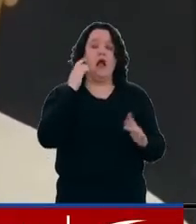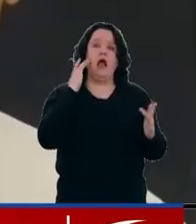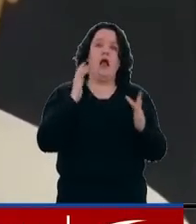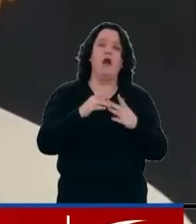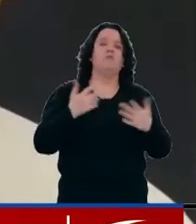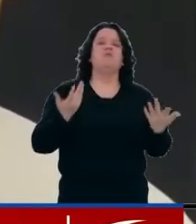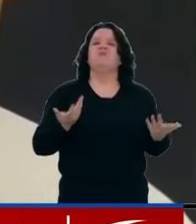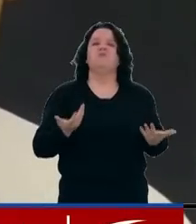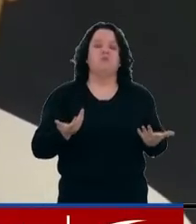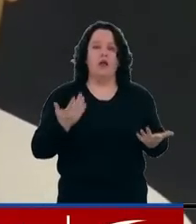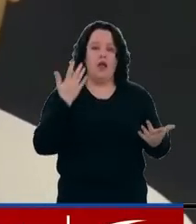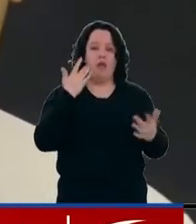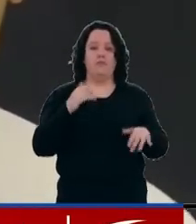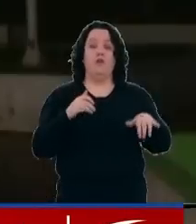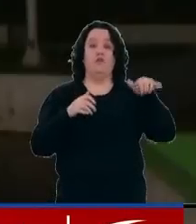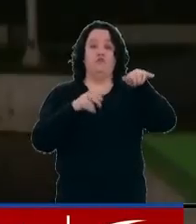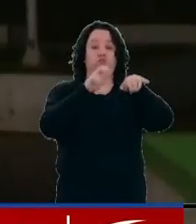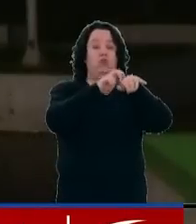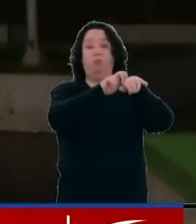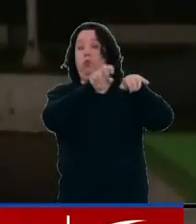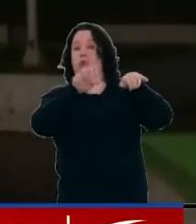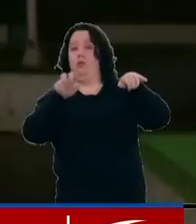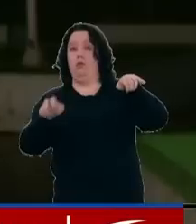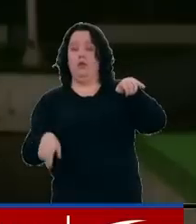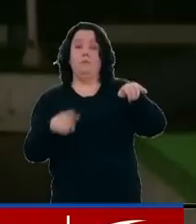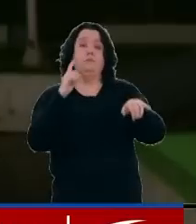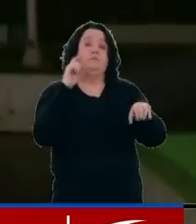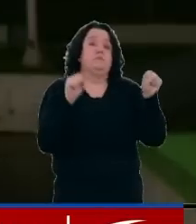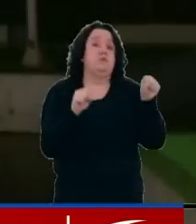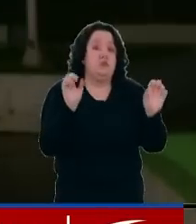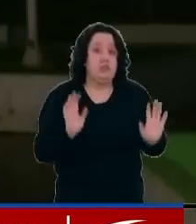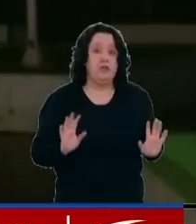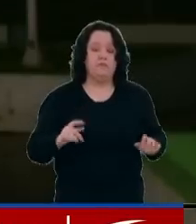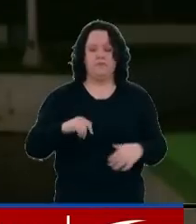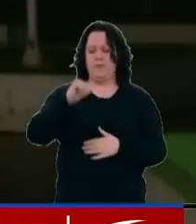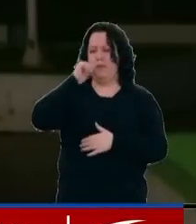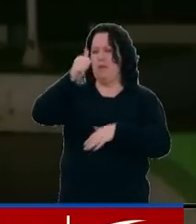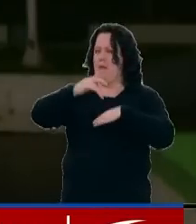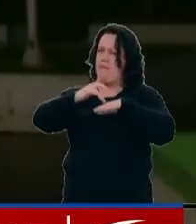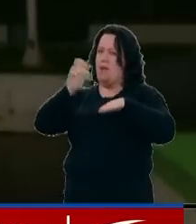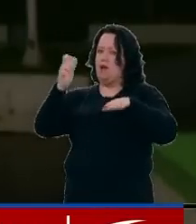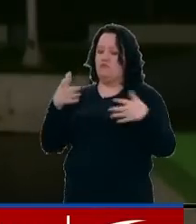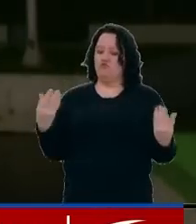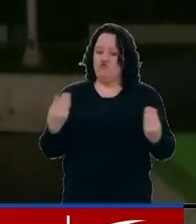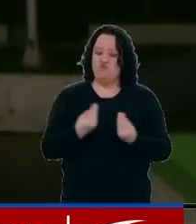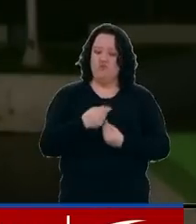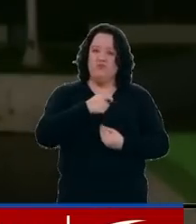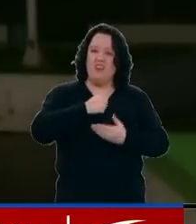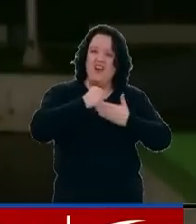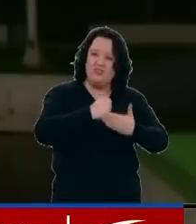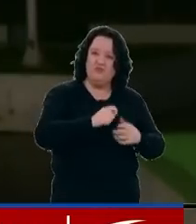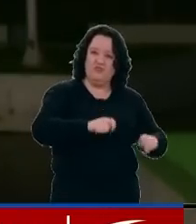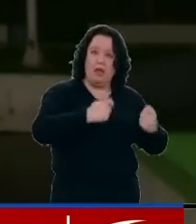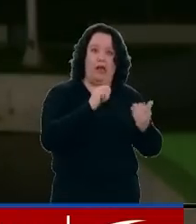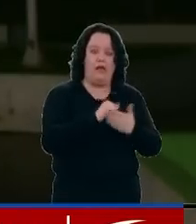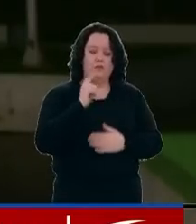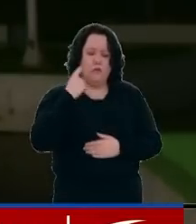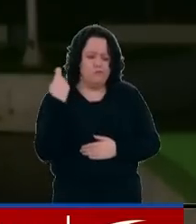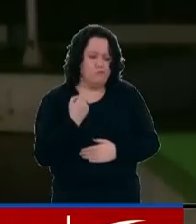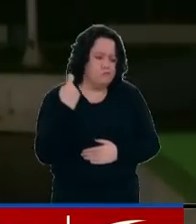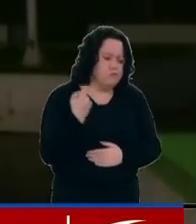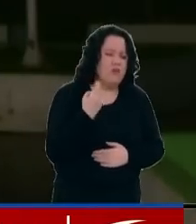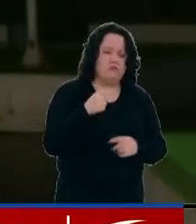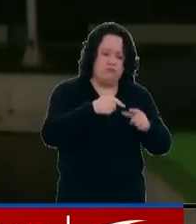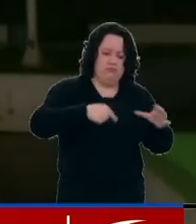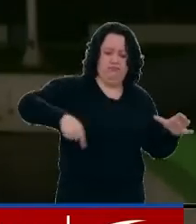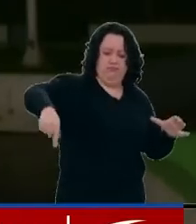expulsado de la aeronave. Mañana a primera hora, los organismos de socorro retomarán las labores de búsqueda en un radio